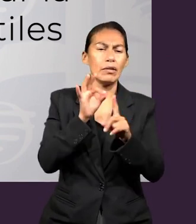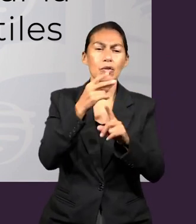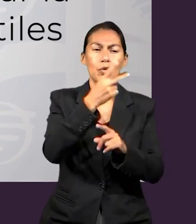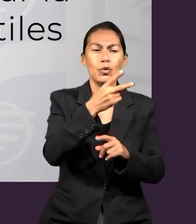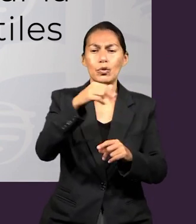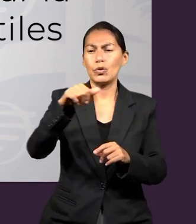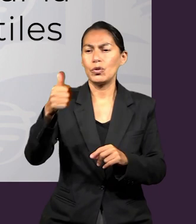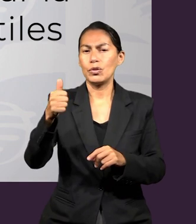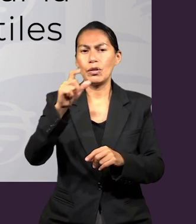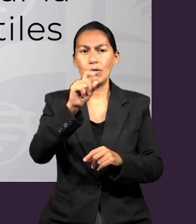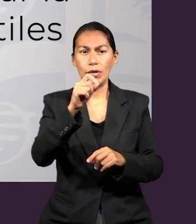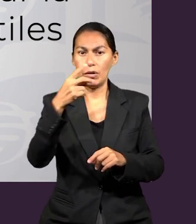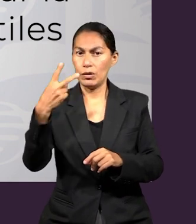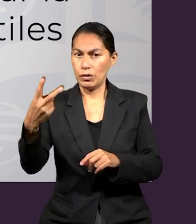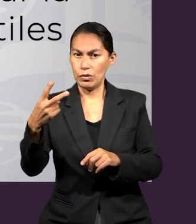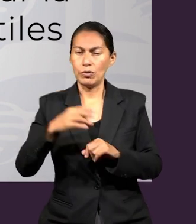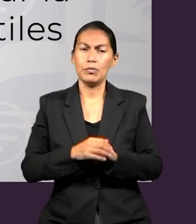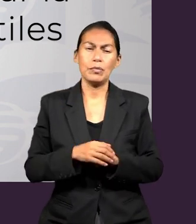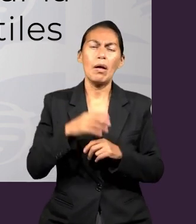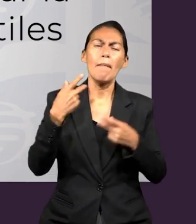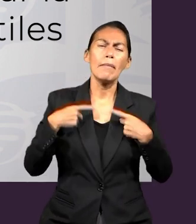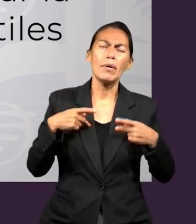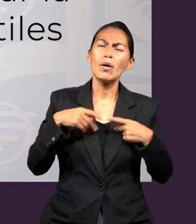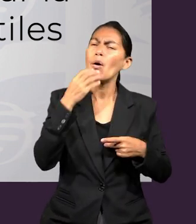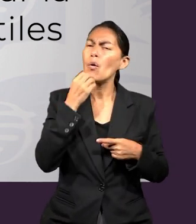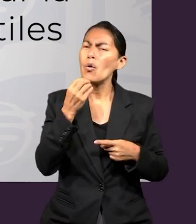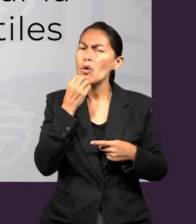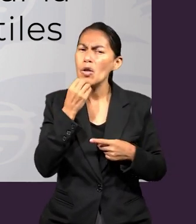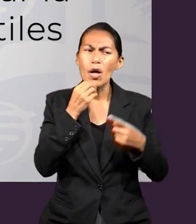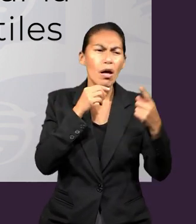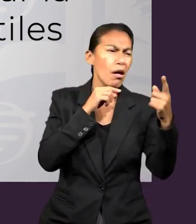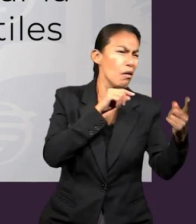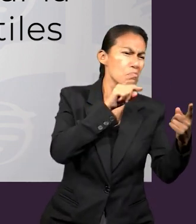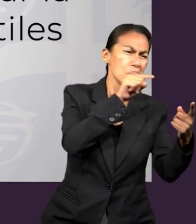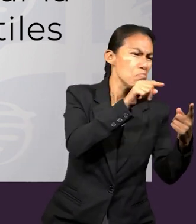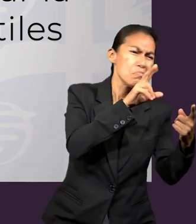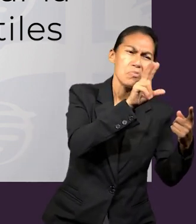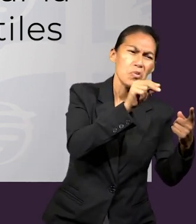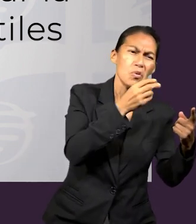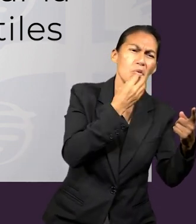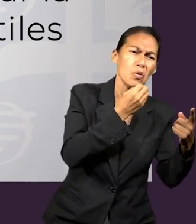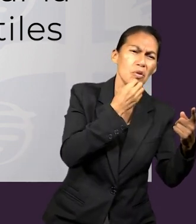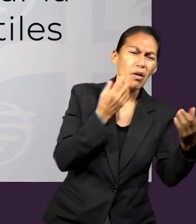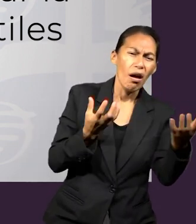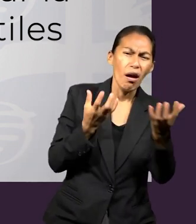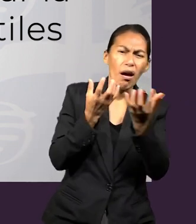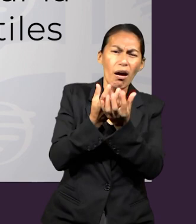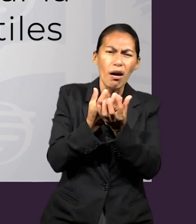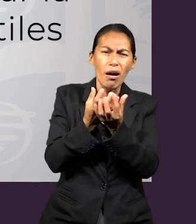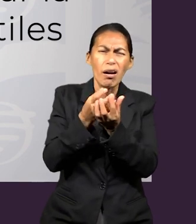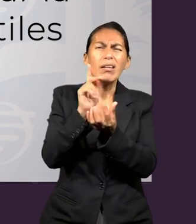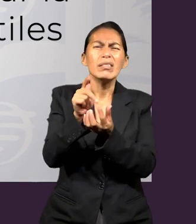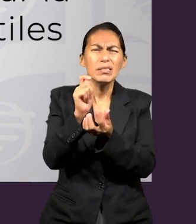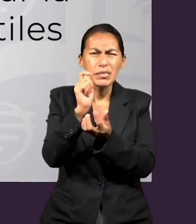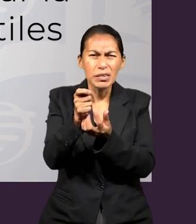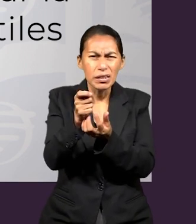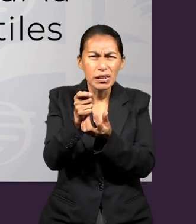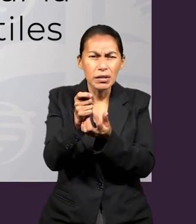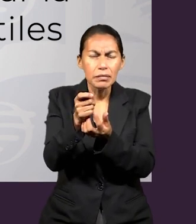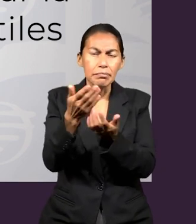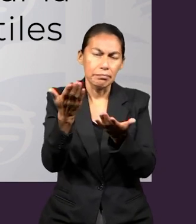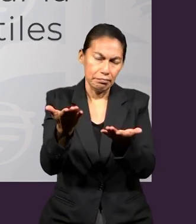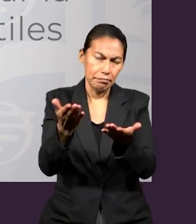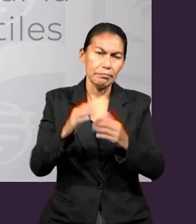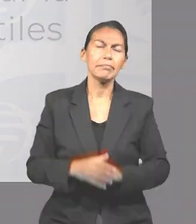Pablo en Efesios 2.11 al 22 para señalar la unidad entre judíos y gentiles en la iglesia?